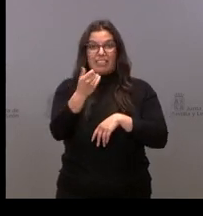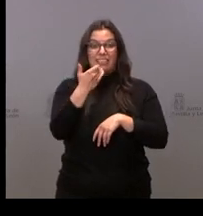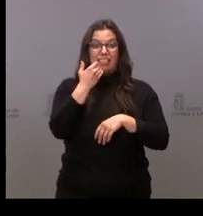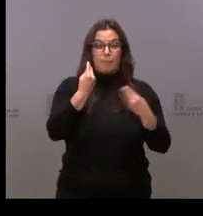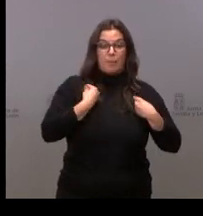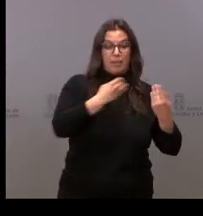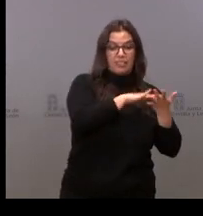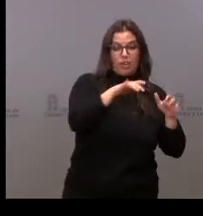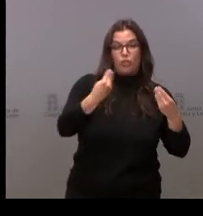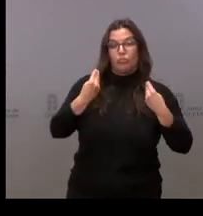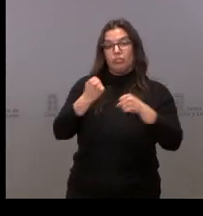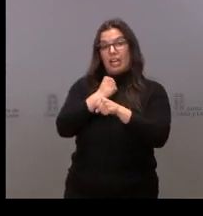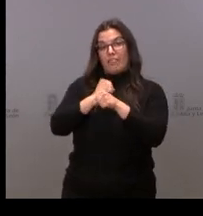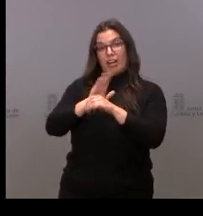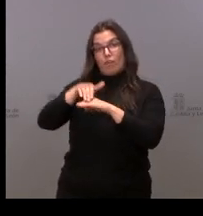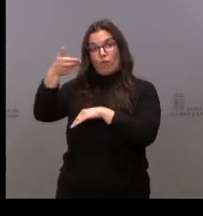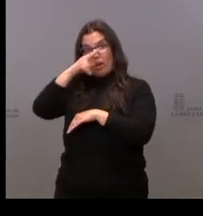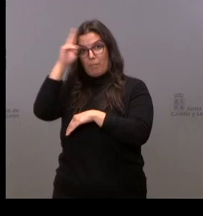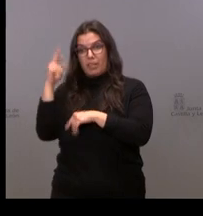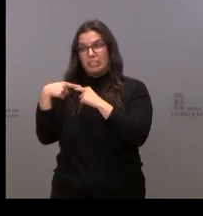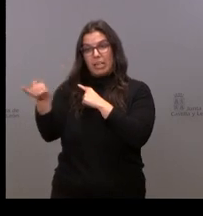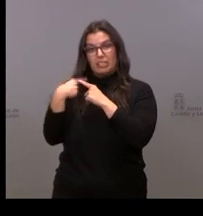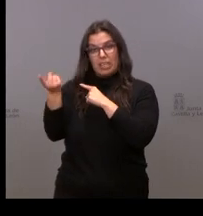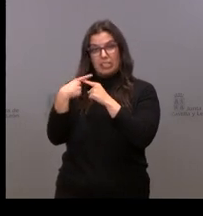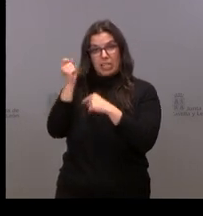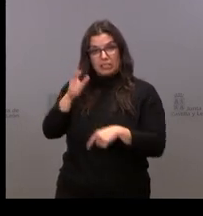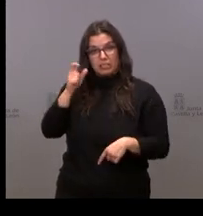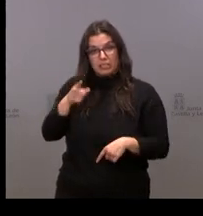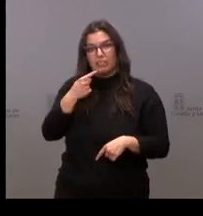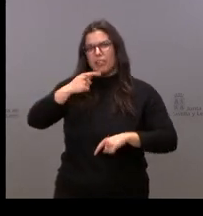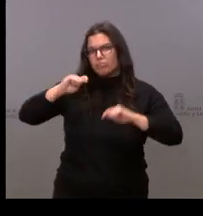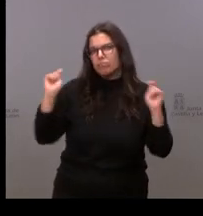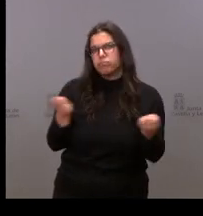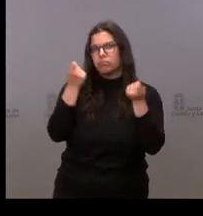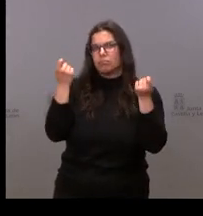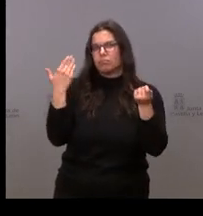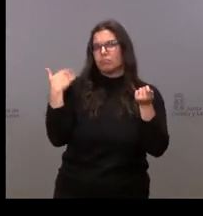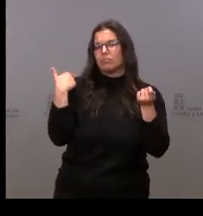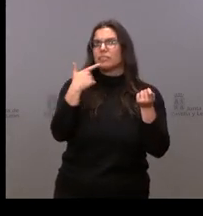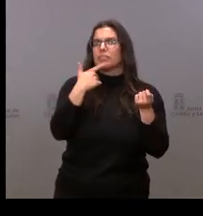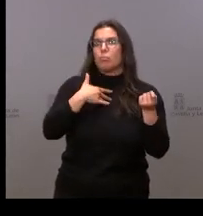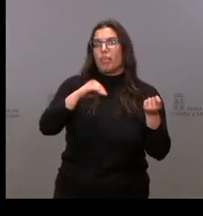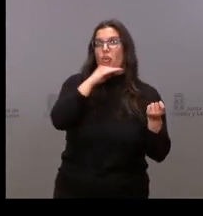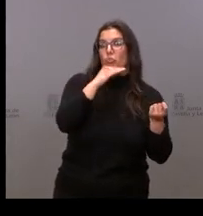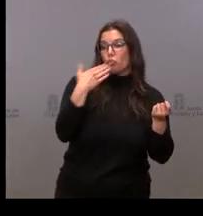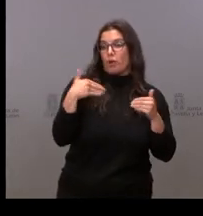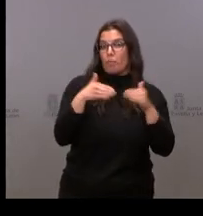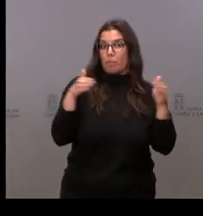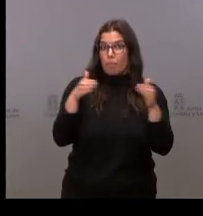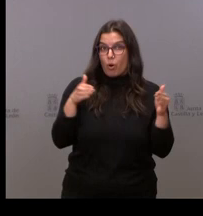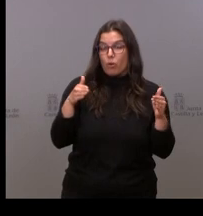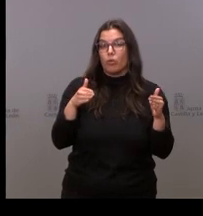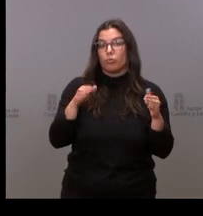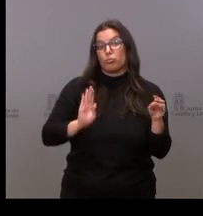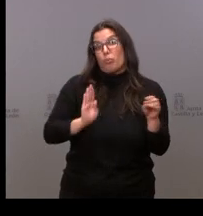usaran el tren de manera recurrente, habitual. Se anunció, creo recordar, que posiblemente en octubre se pondría en marcha esta posible